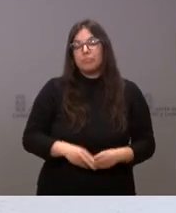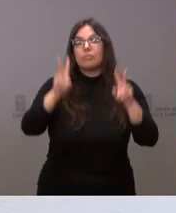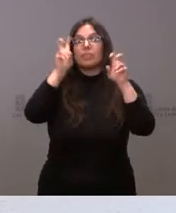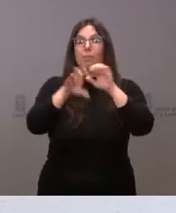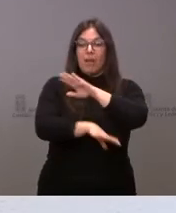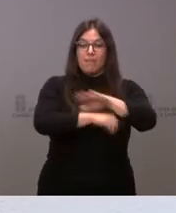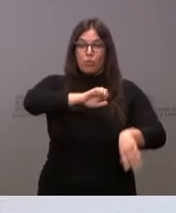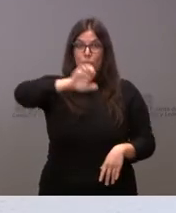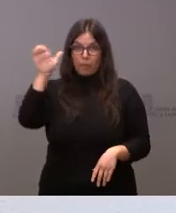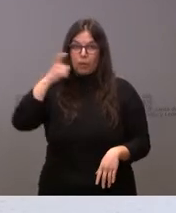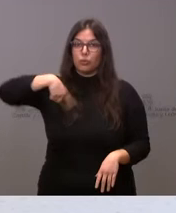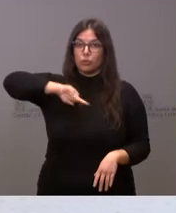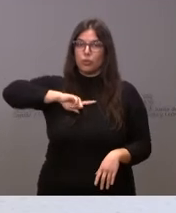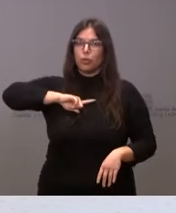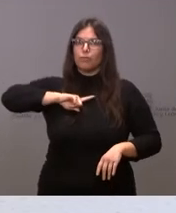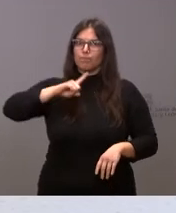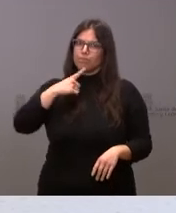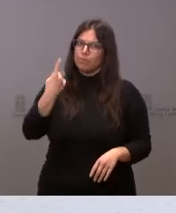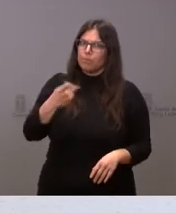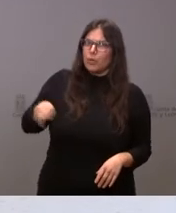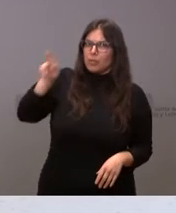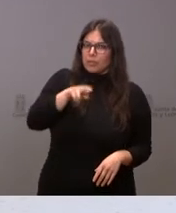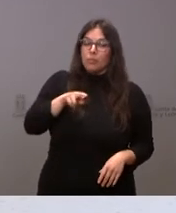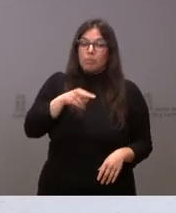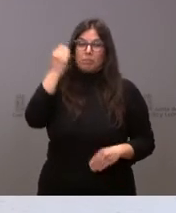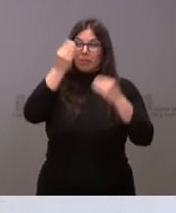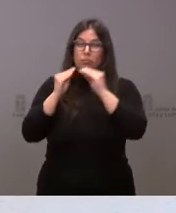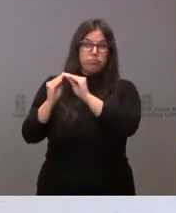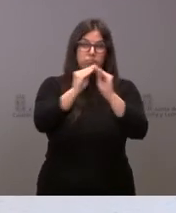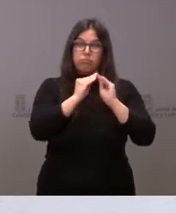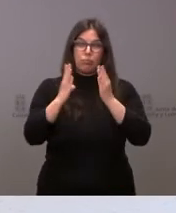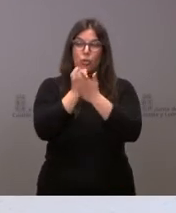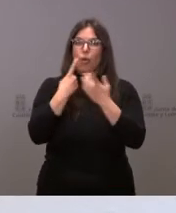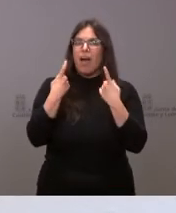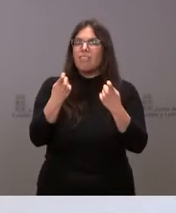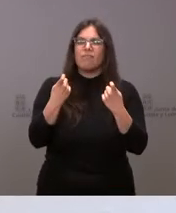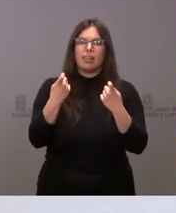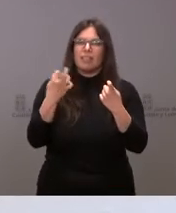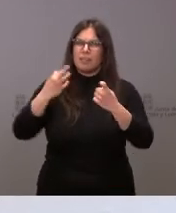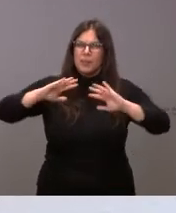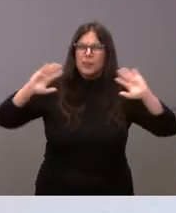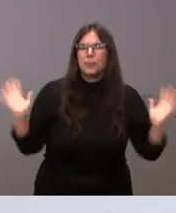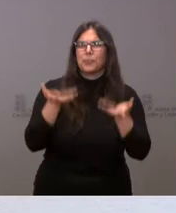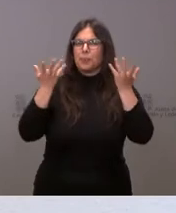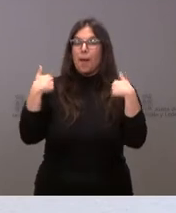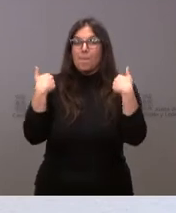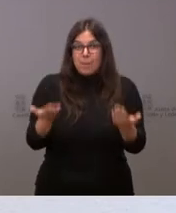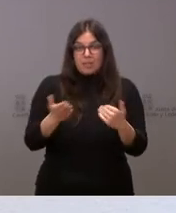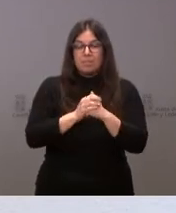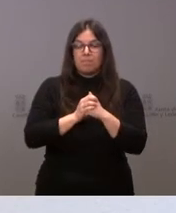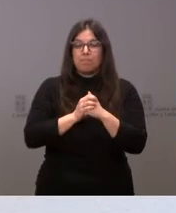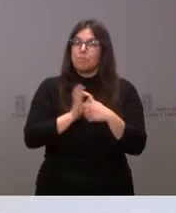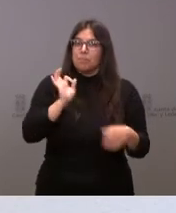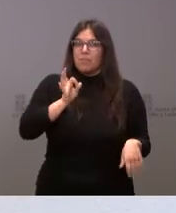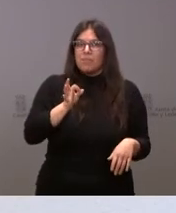europeos hemos insistido en la necesidad, yo creo que ahí hemos coincidido todos, en la necesidad de dar un mayor impulso. Es verdad que